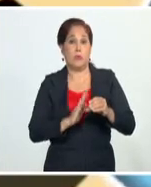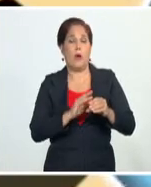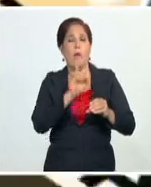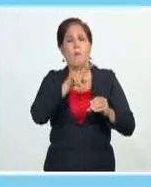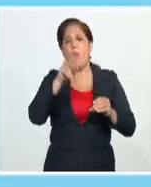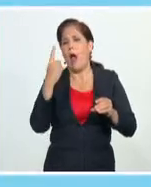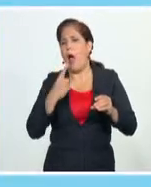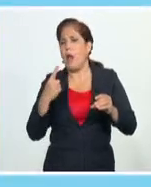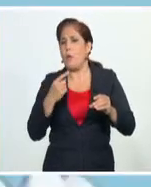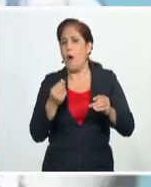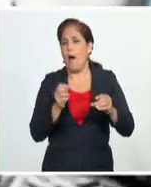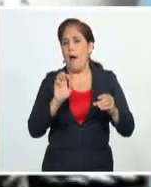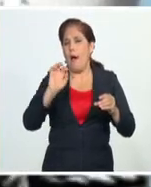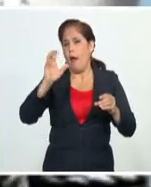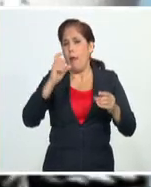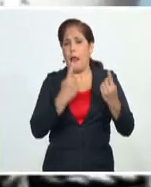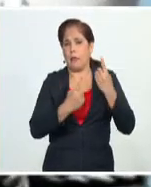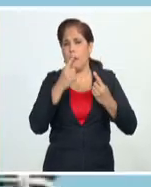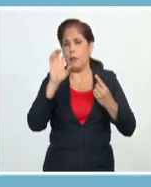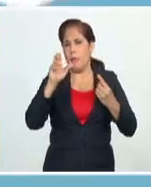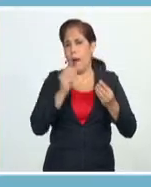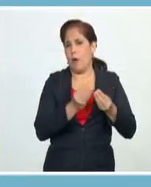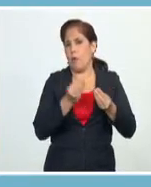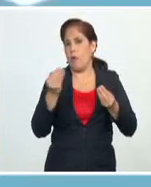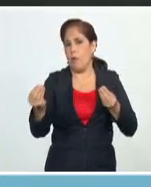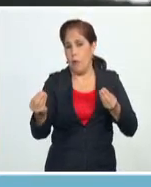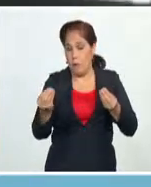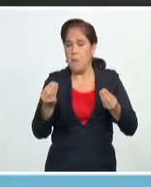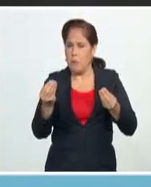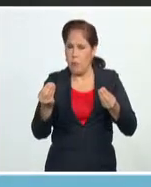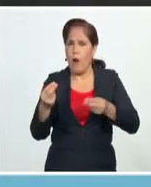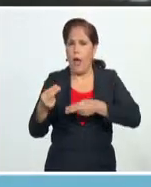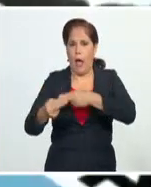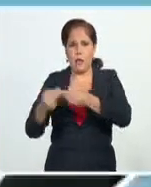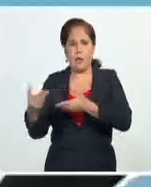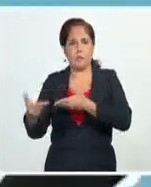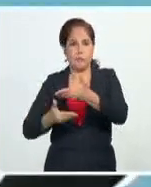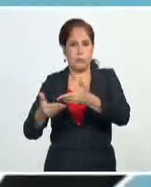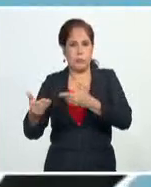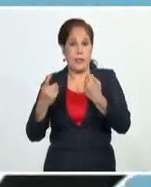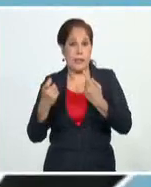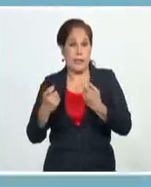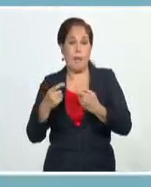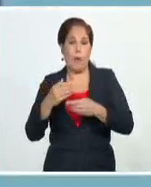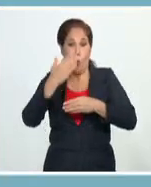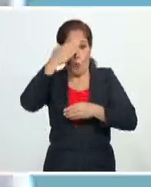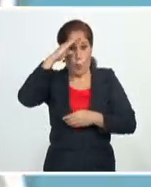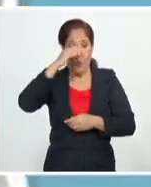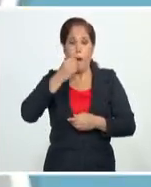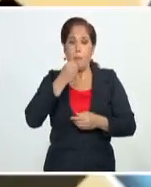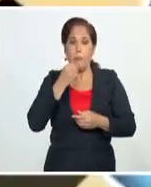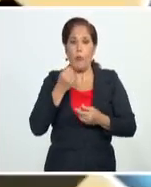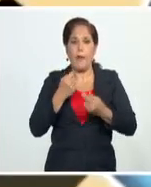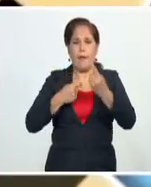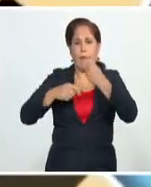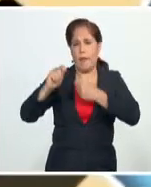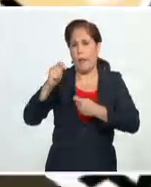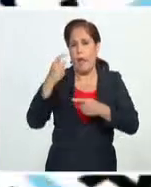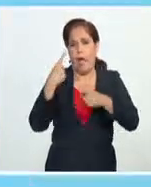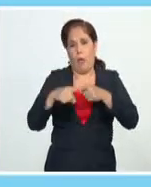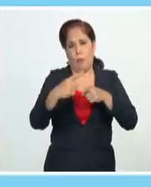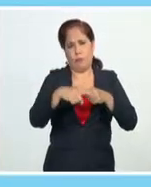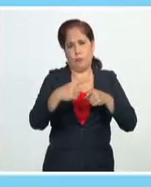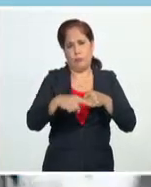algún banco internacional que quiera hacer las operaciones necesarias para que cuba pueda importar o exportar